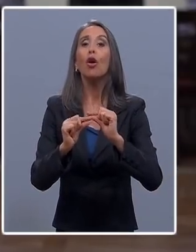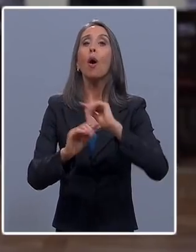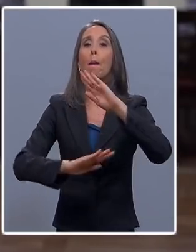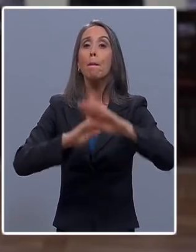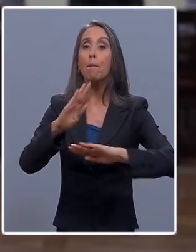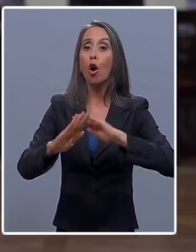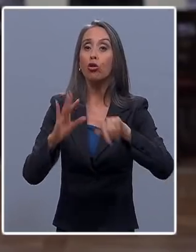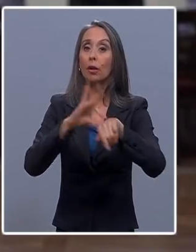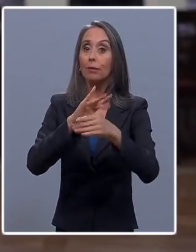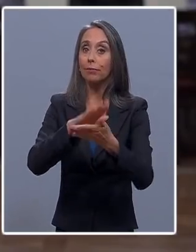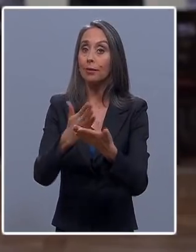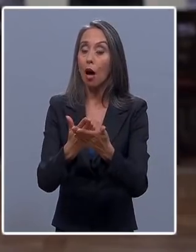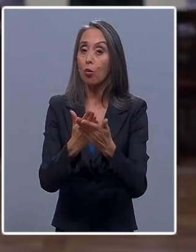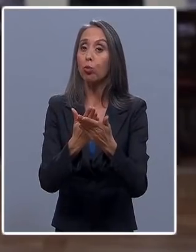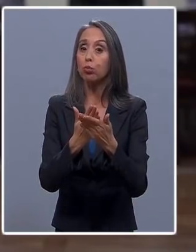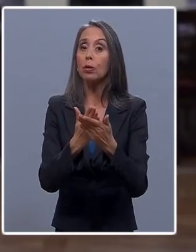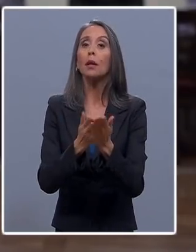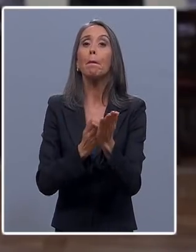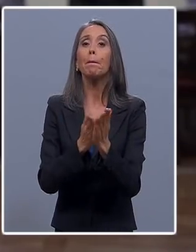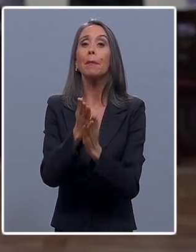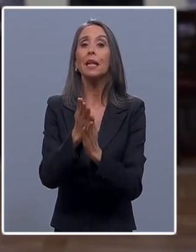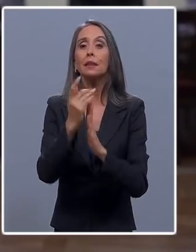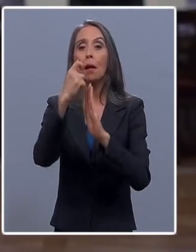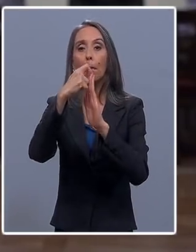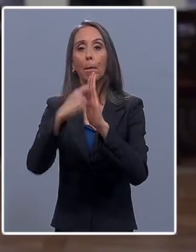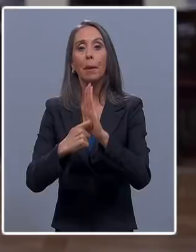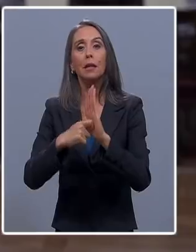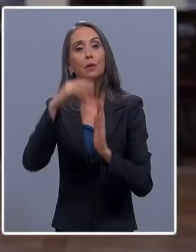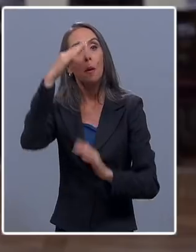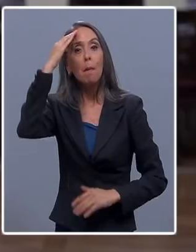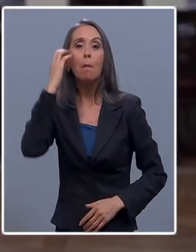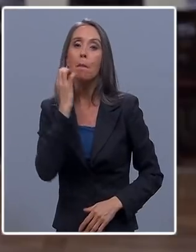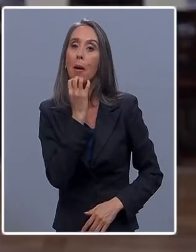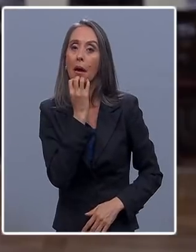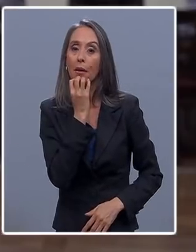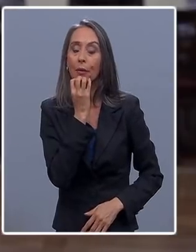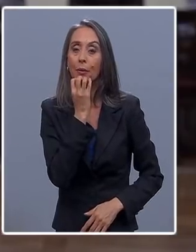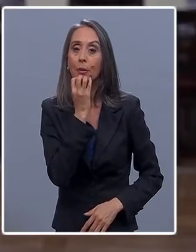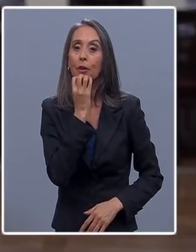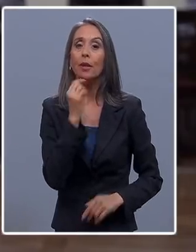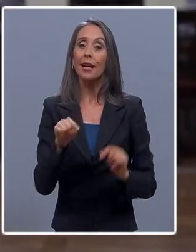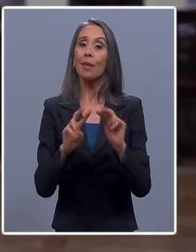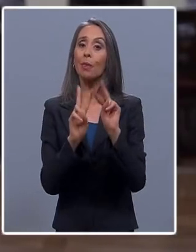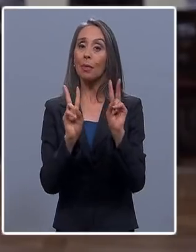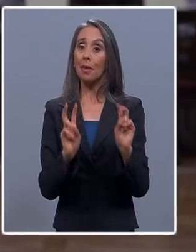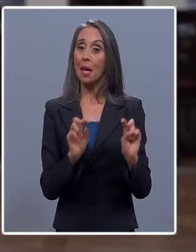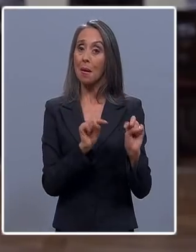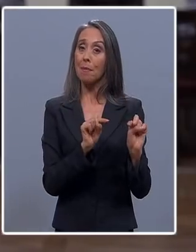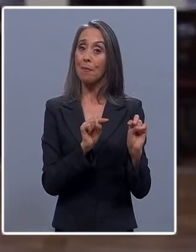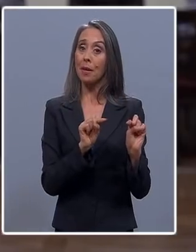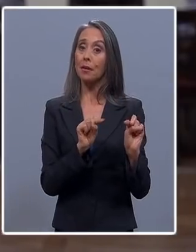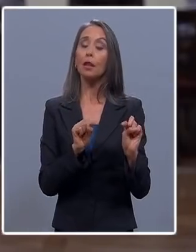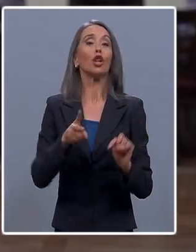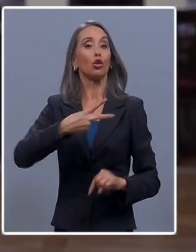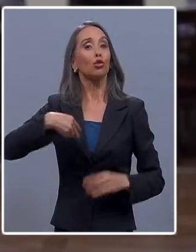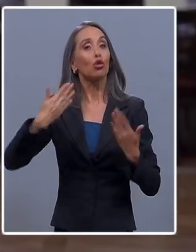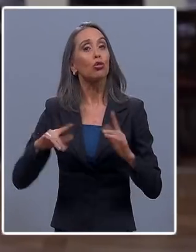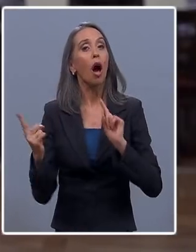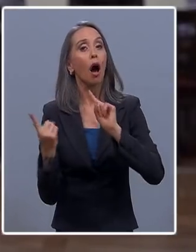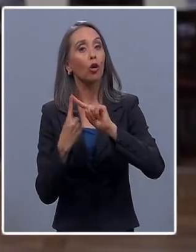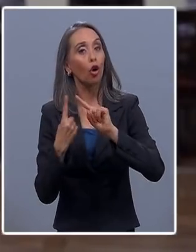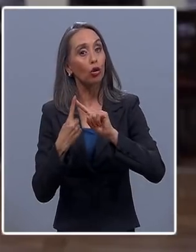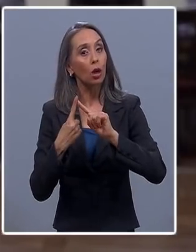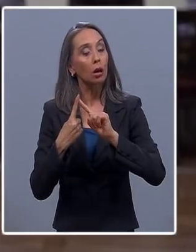sanitarias que corresponden a partir del mes de mayo. En estas materias hemos estado en contacto